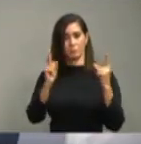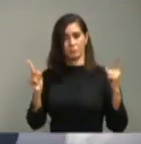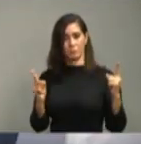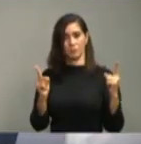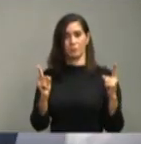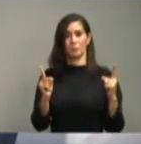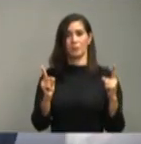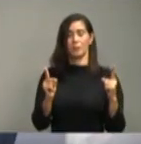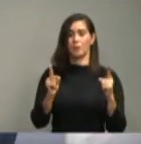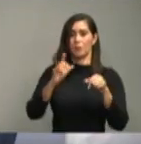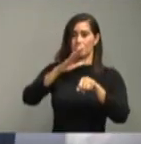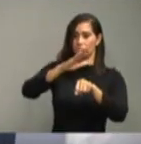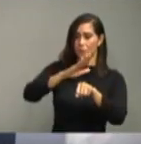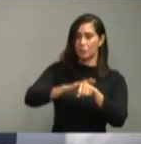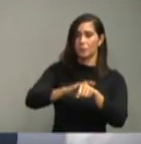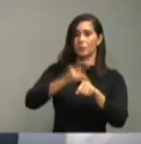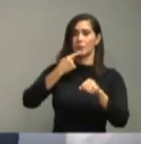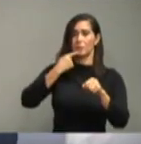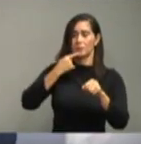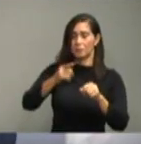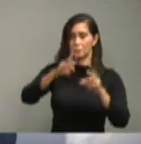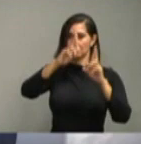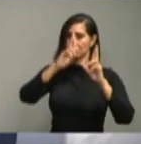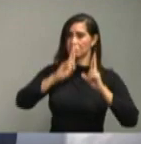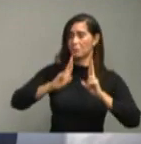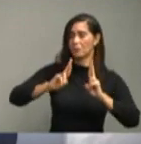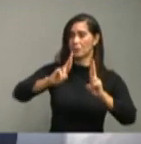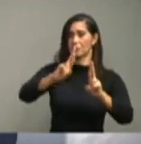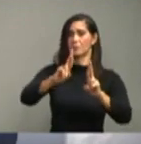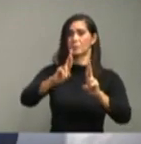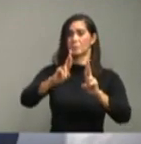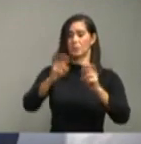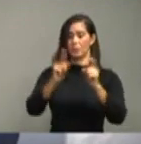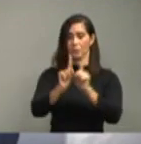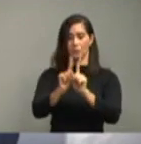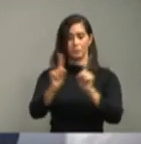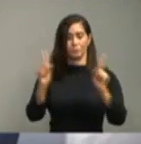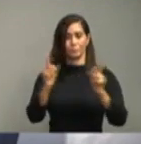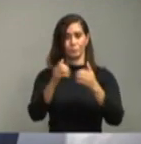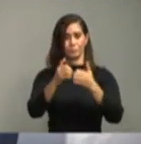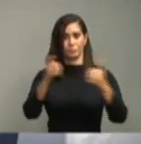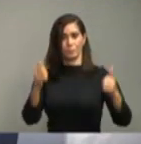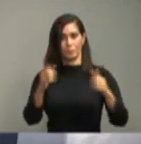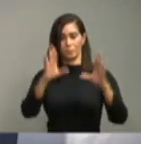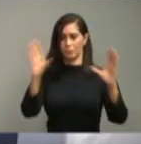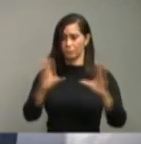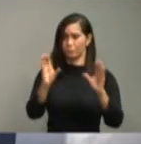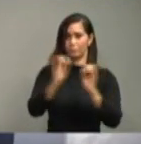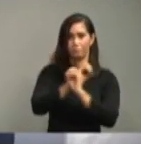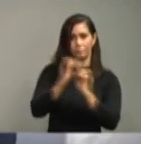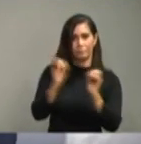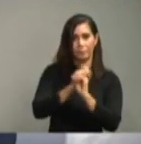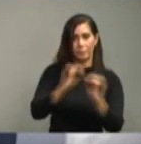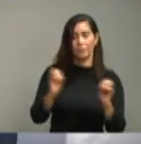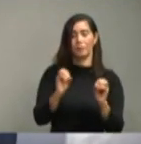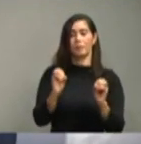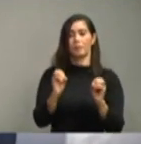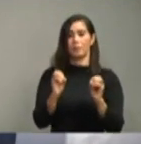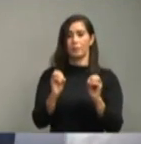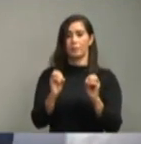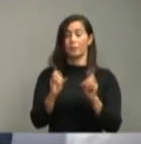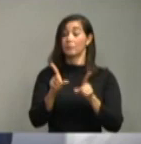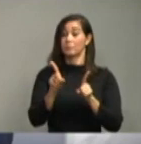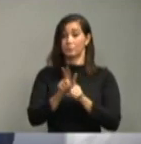como estamos indicando, de respeto al distanciamiento social, de acompañar